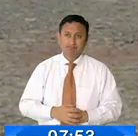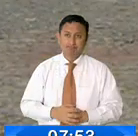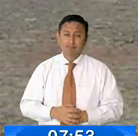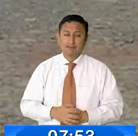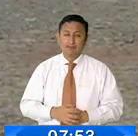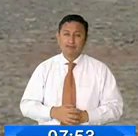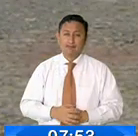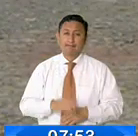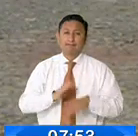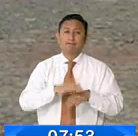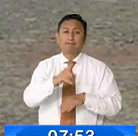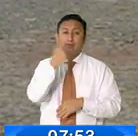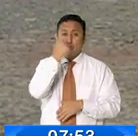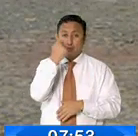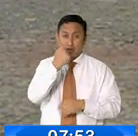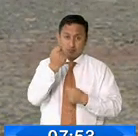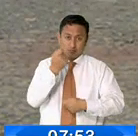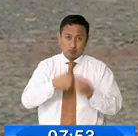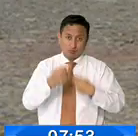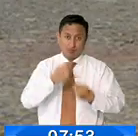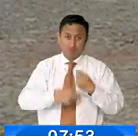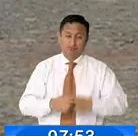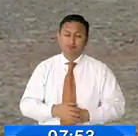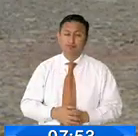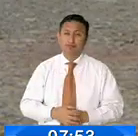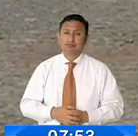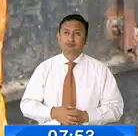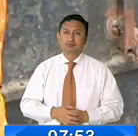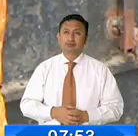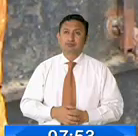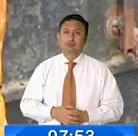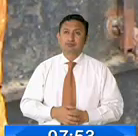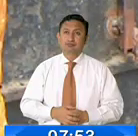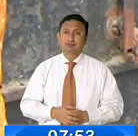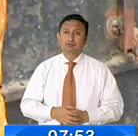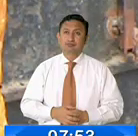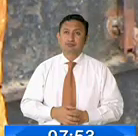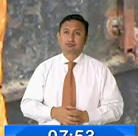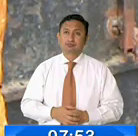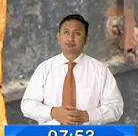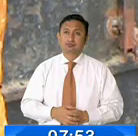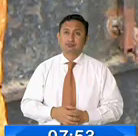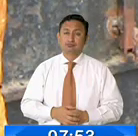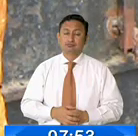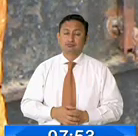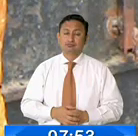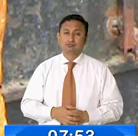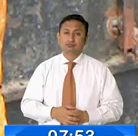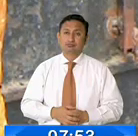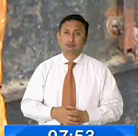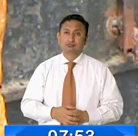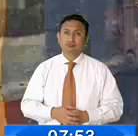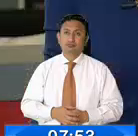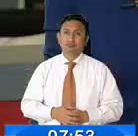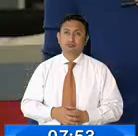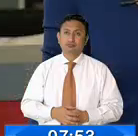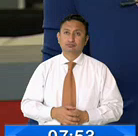el tráfico de sustancias sujetas a fiscalización, informó José Morales.